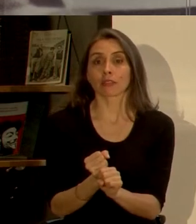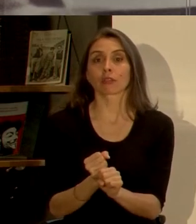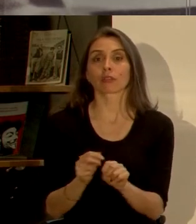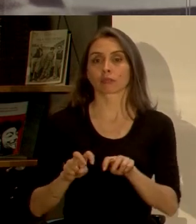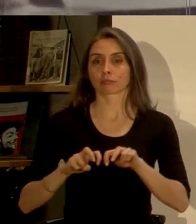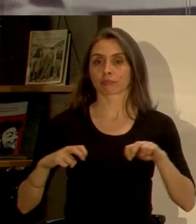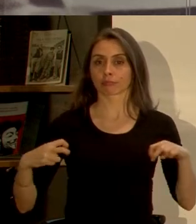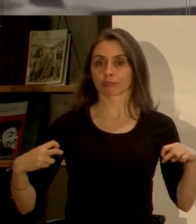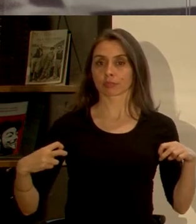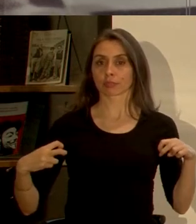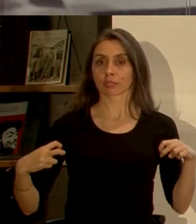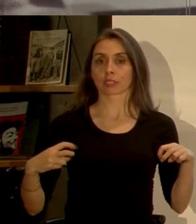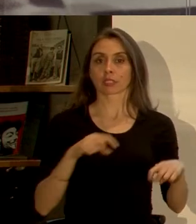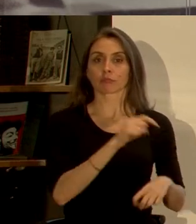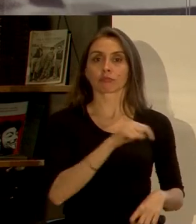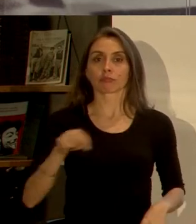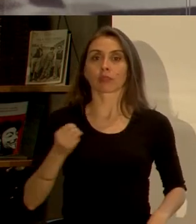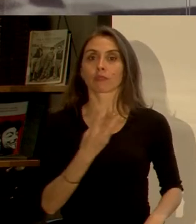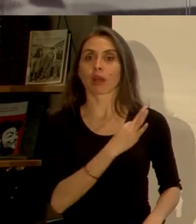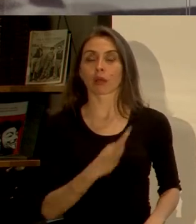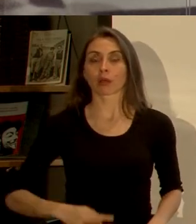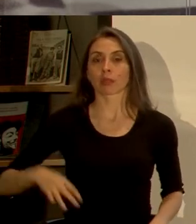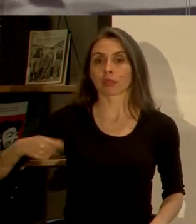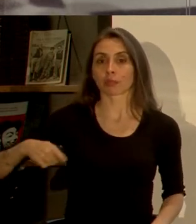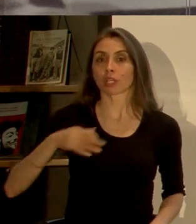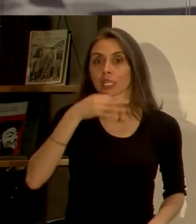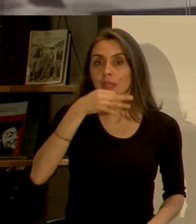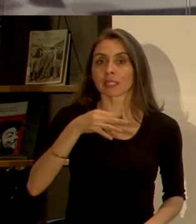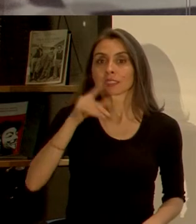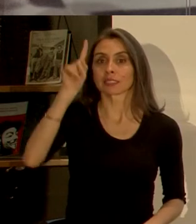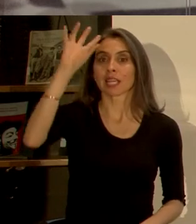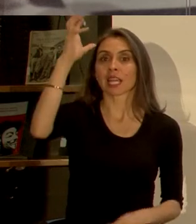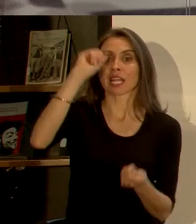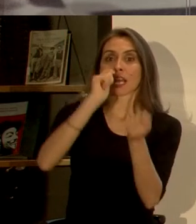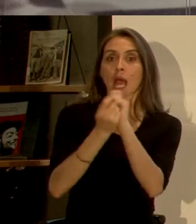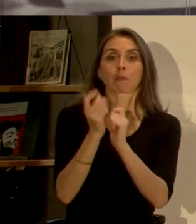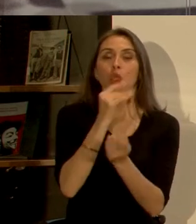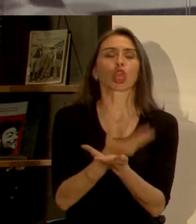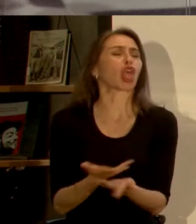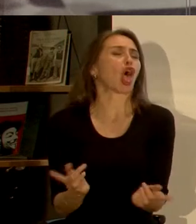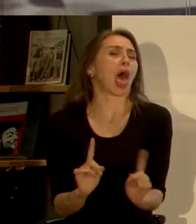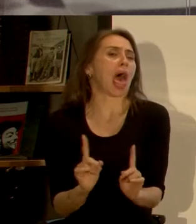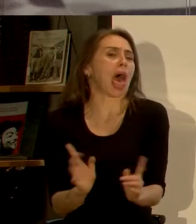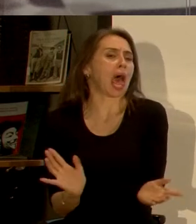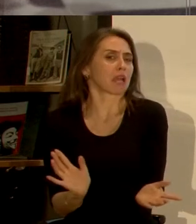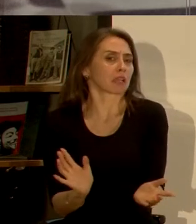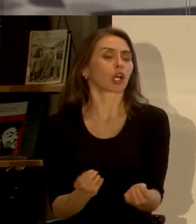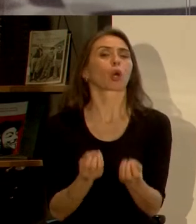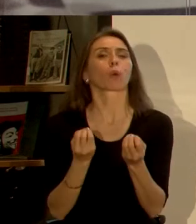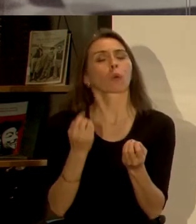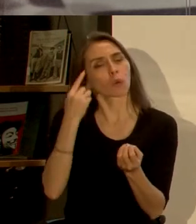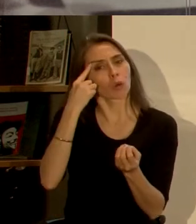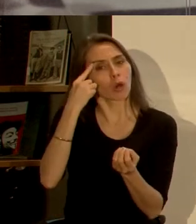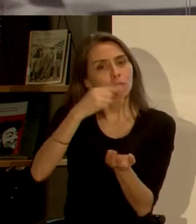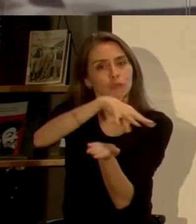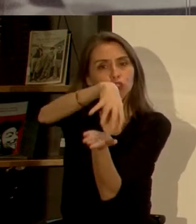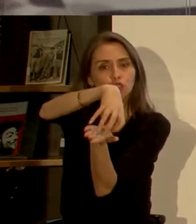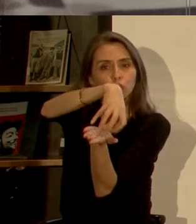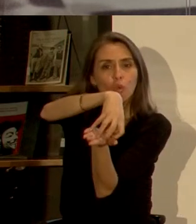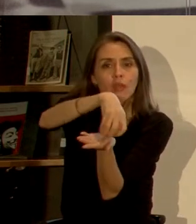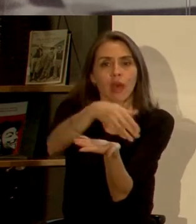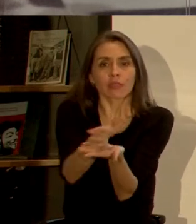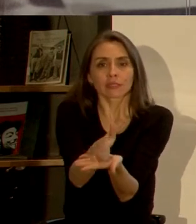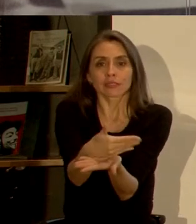en esta mesa a varios parlamentarios que sostienen que el cambio climático no existe. ¿Cómo vamos a planificar las ciudades